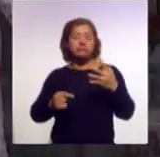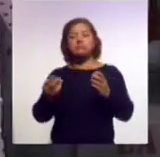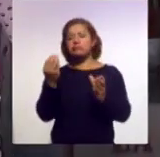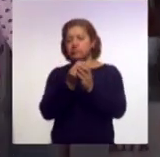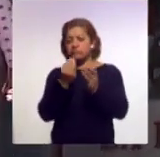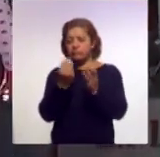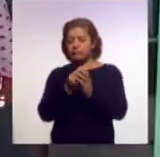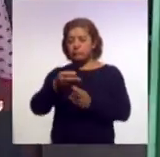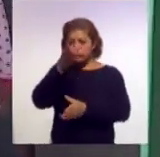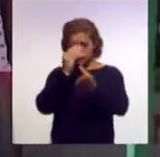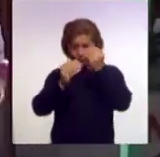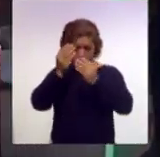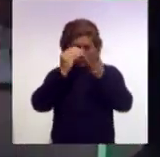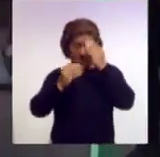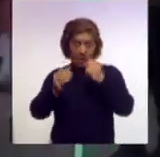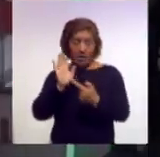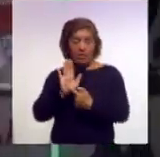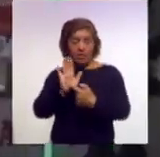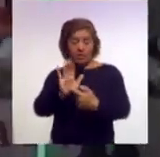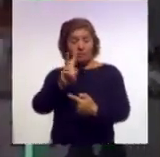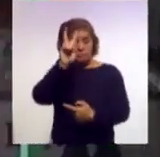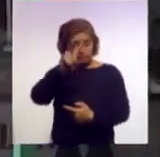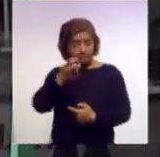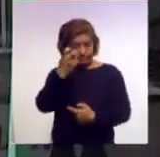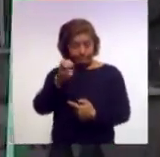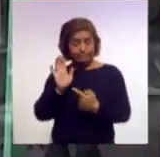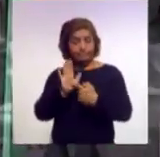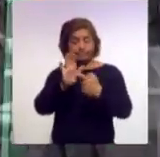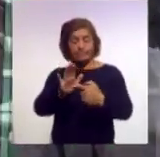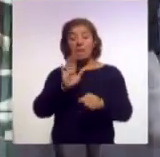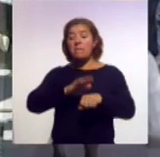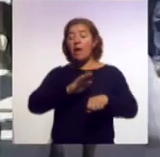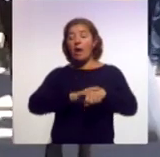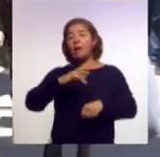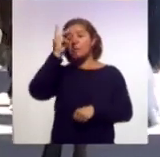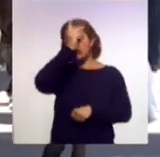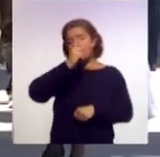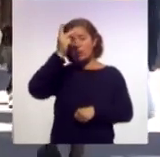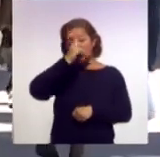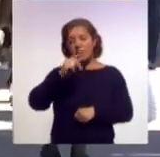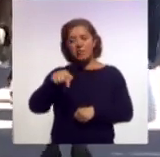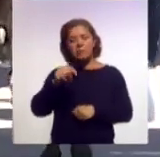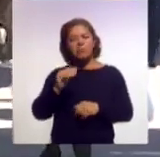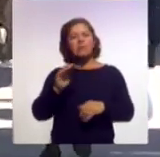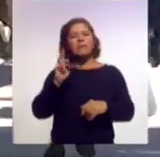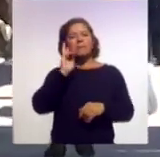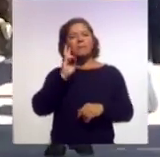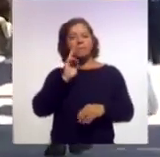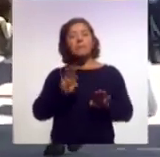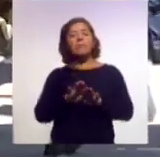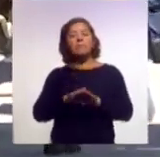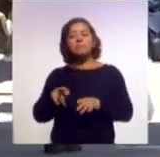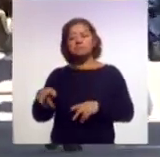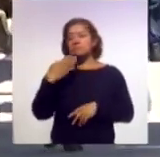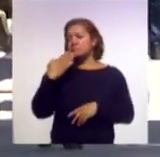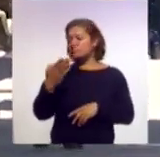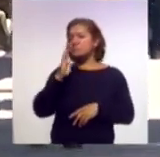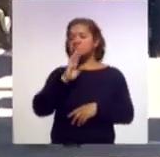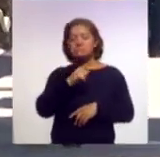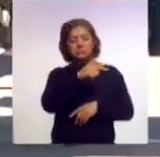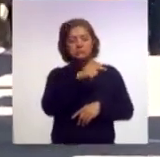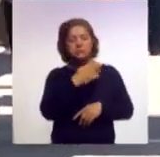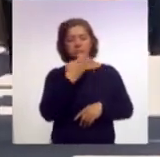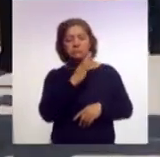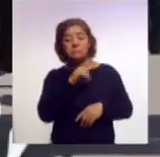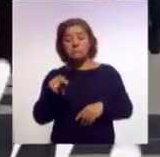y pruebas, principalmente psicológicas, que van determinando la idoneidad o no de las personas solicitantes.